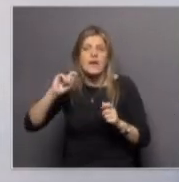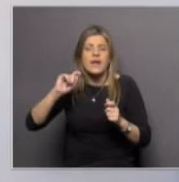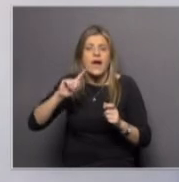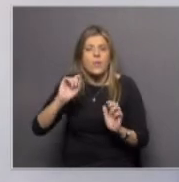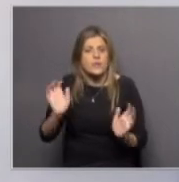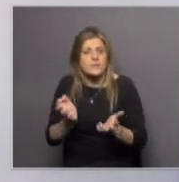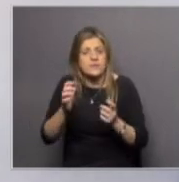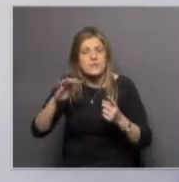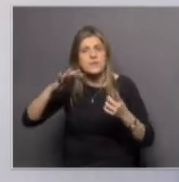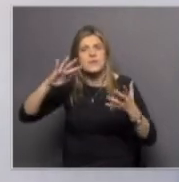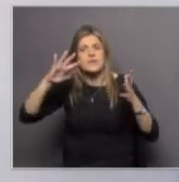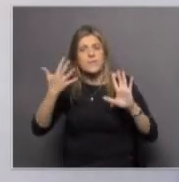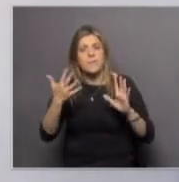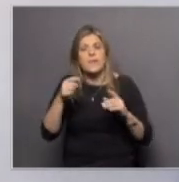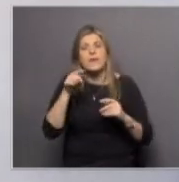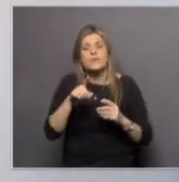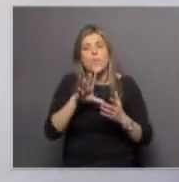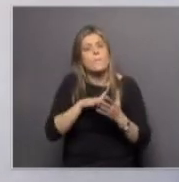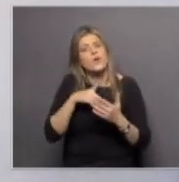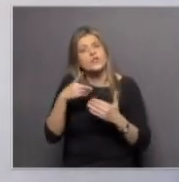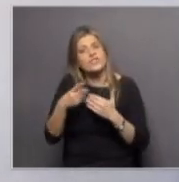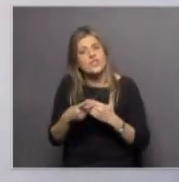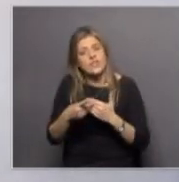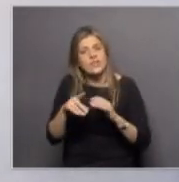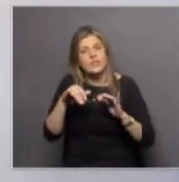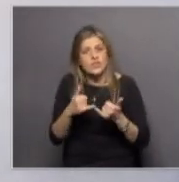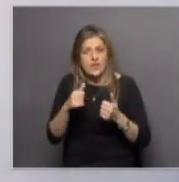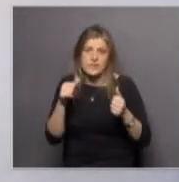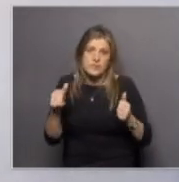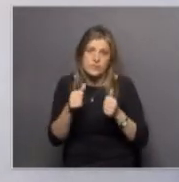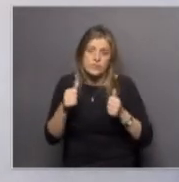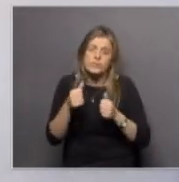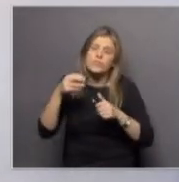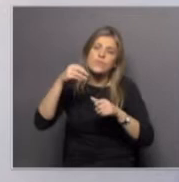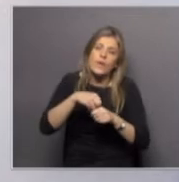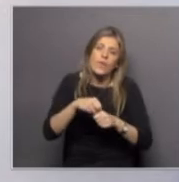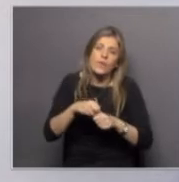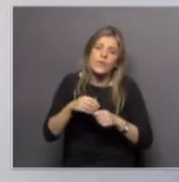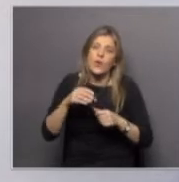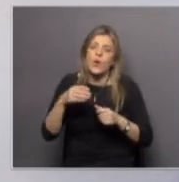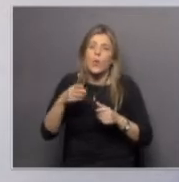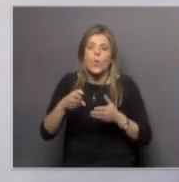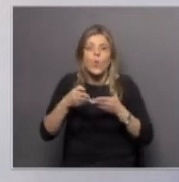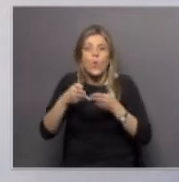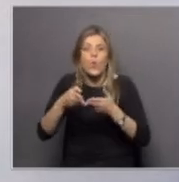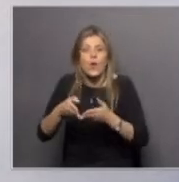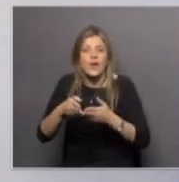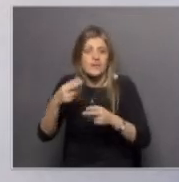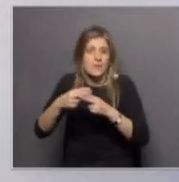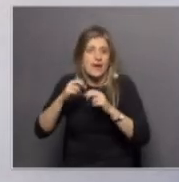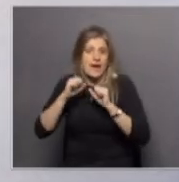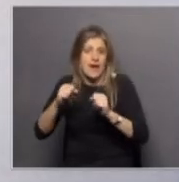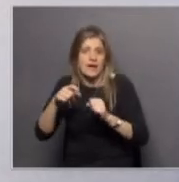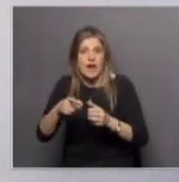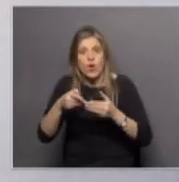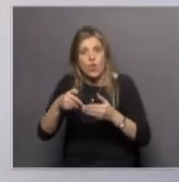Sí, este fue un proyecto que se realizó a bordo del BAP Carrasco. Es un buque oceanográfico